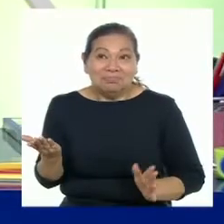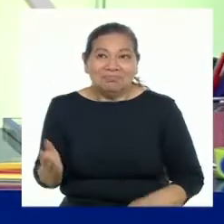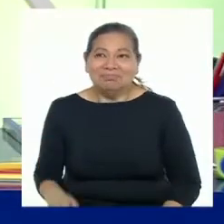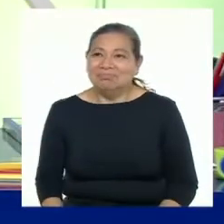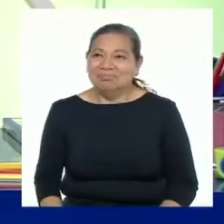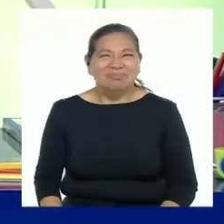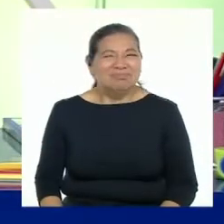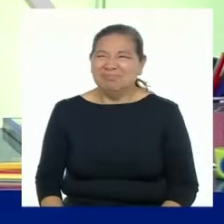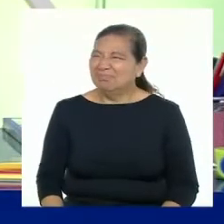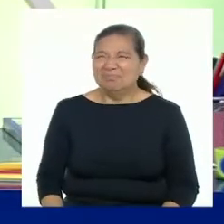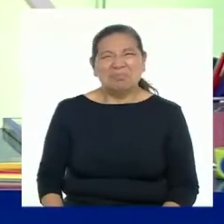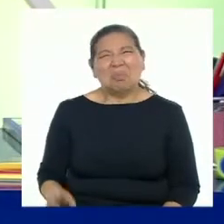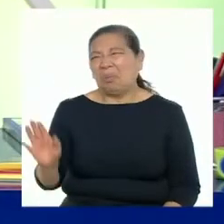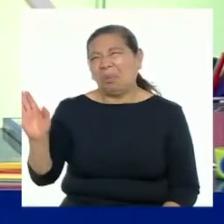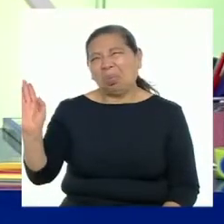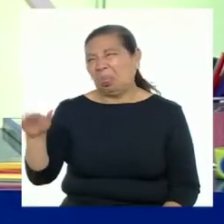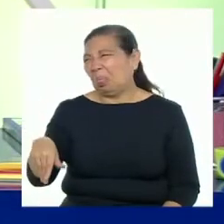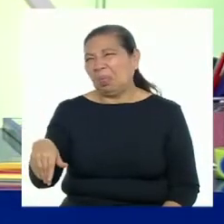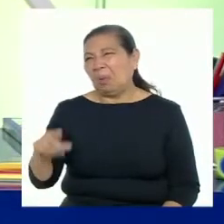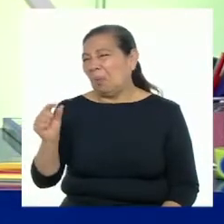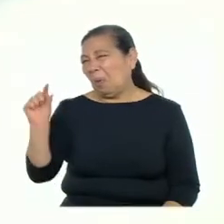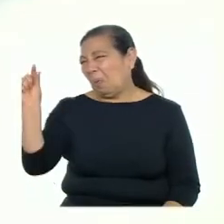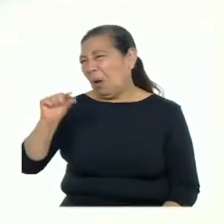Bah, eso no debe valer nada.